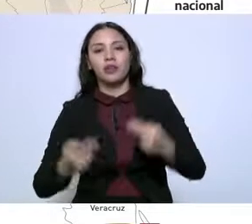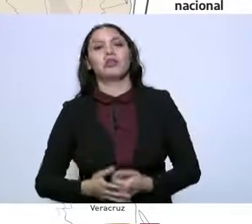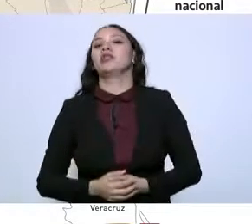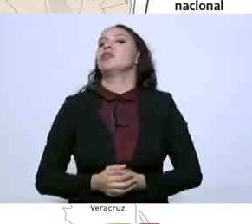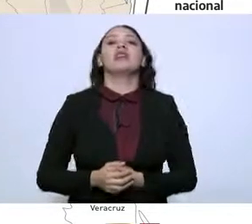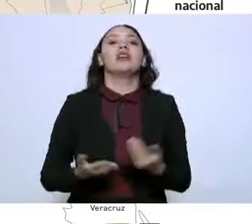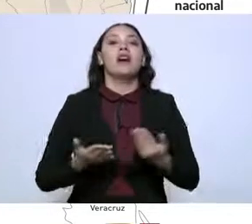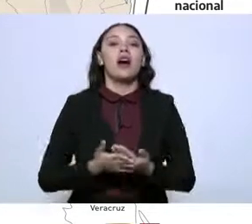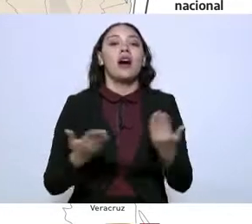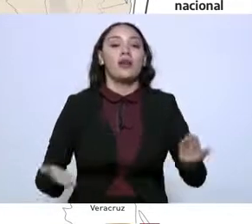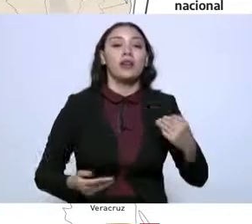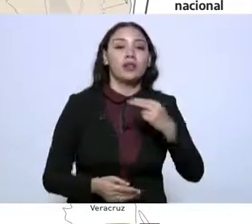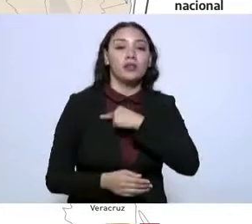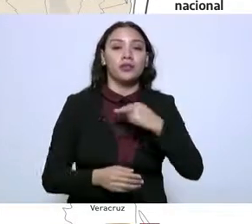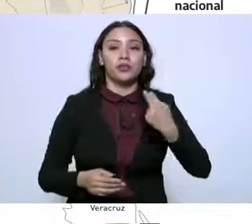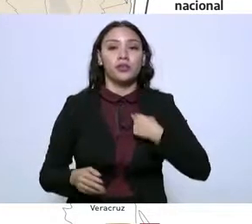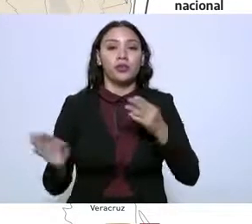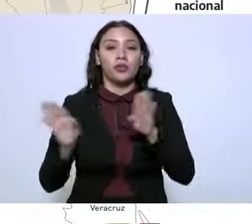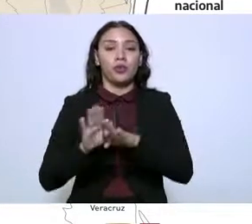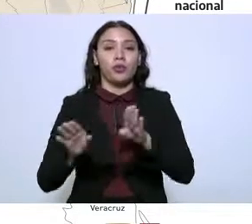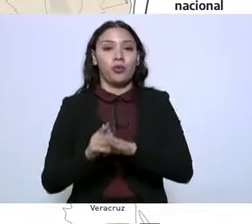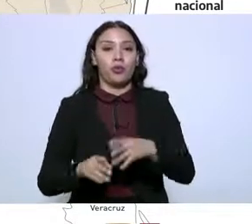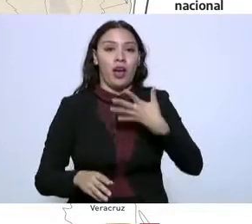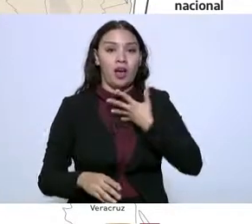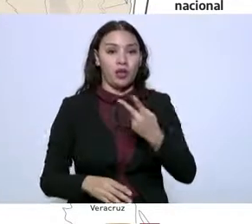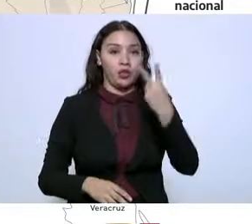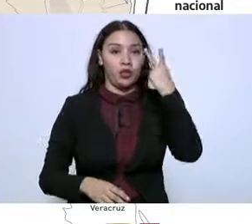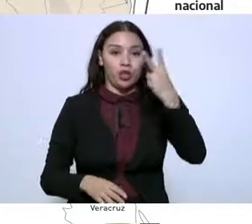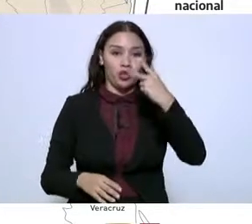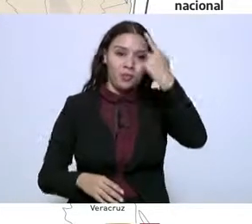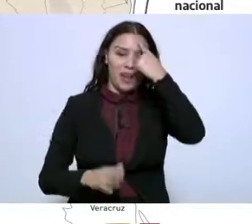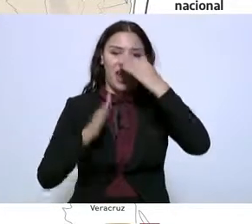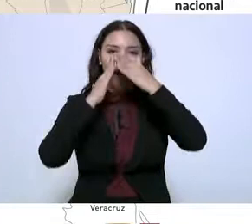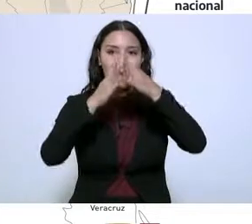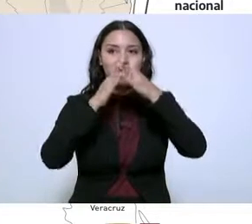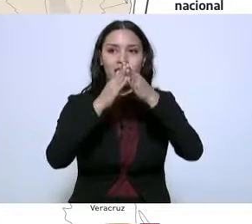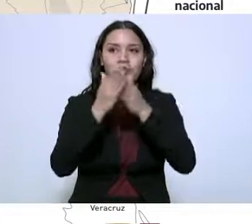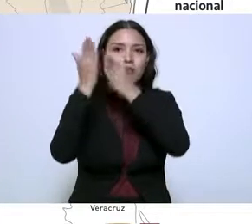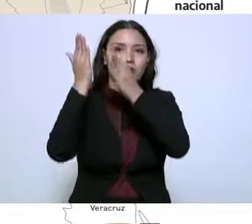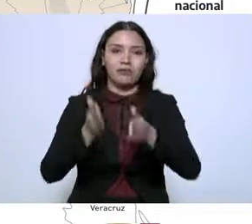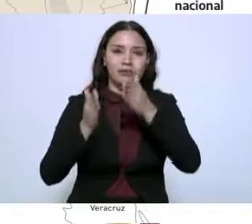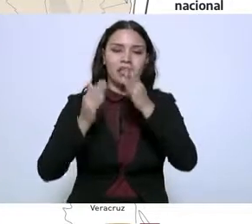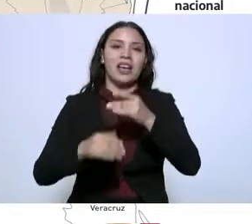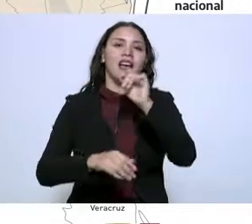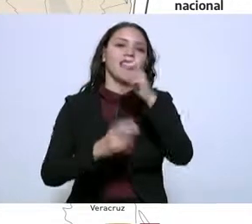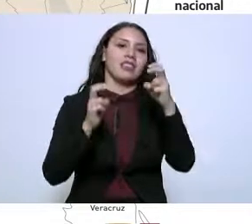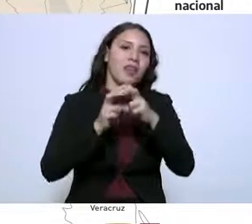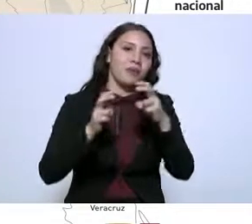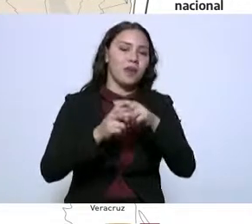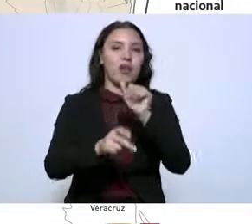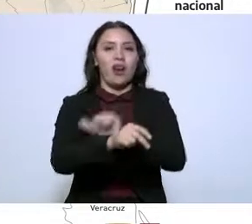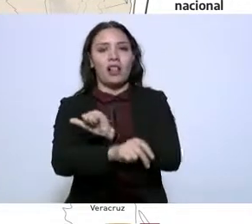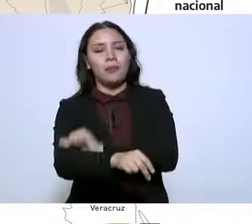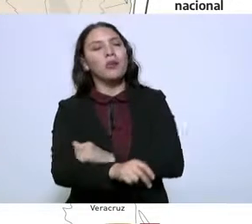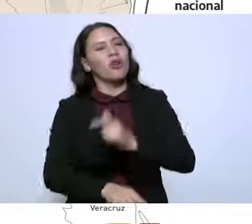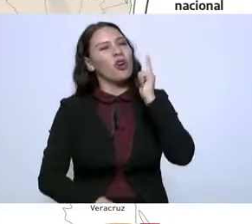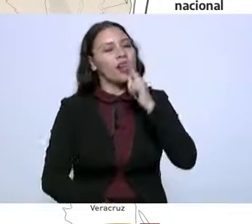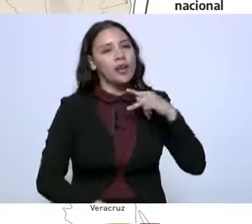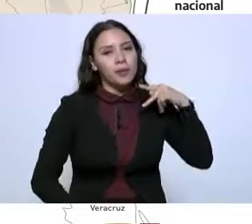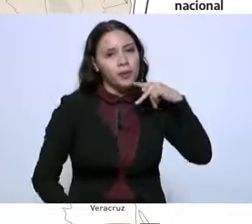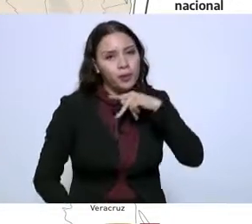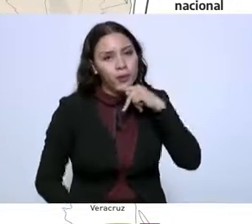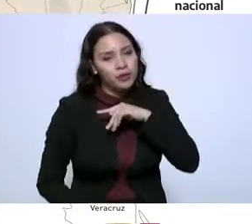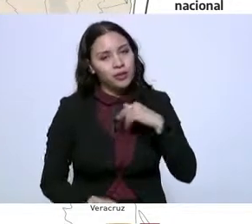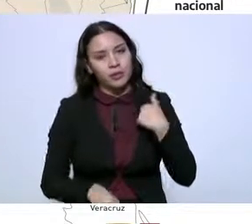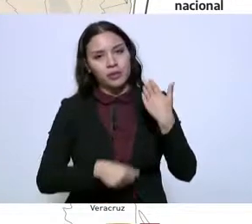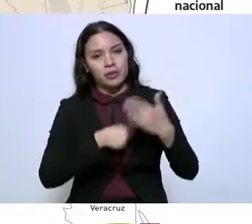en operación se encuentran dos puertos de altura, Tampico y Altamira, y queremos tener el tercer puerto de